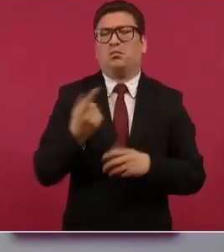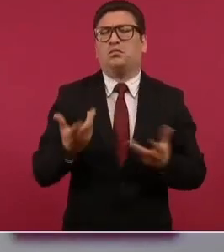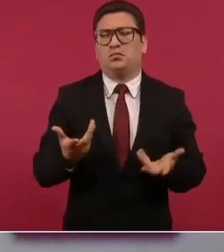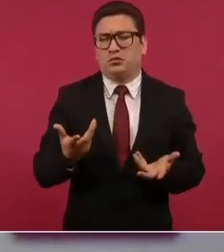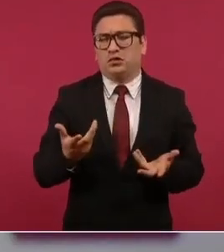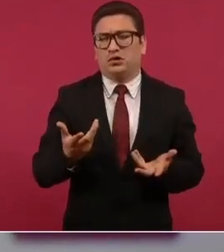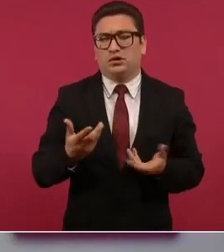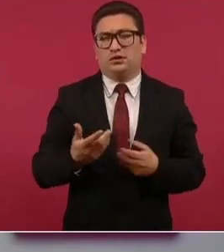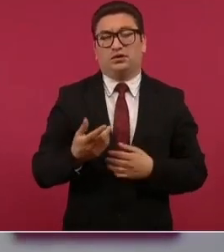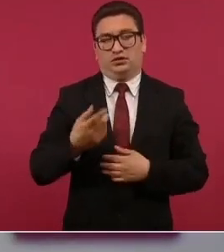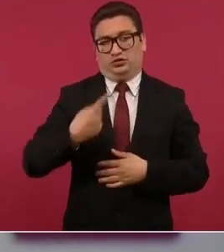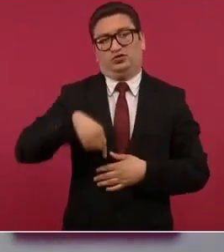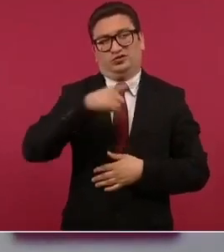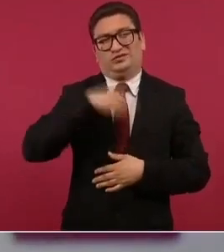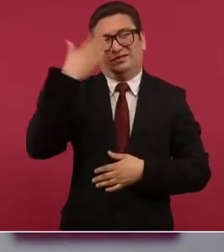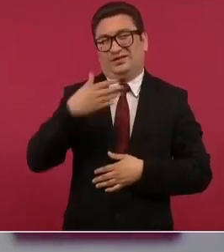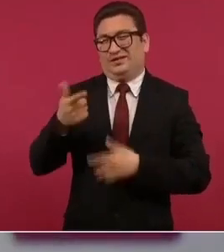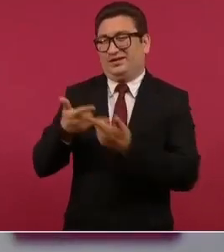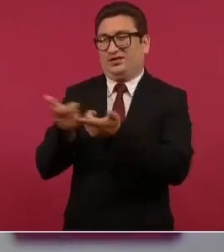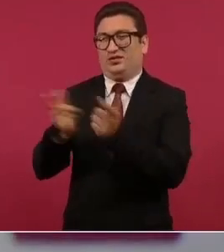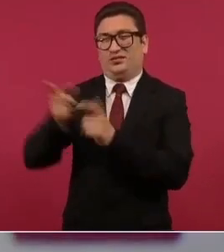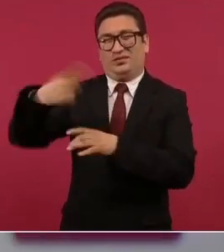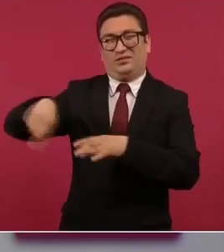nuestros adversarios